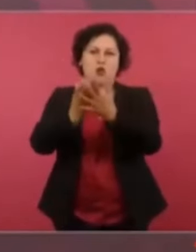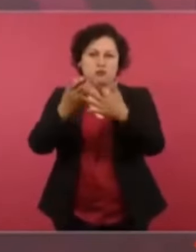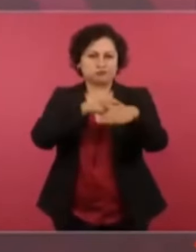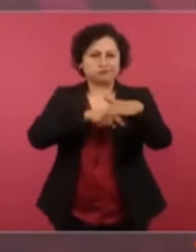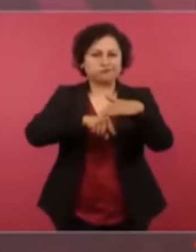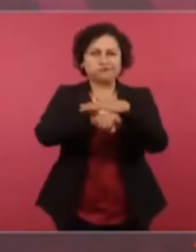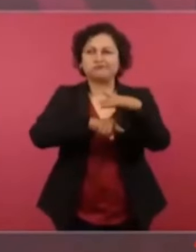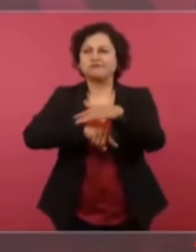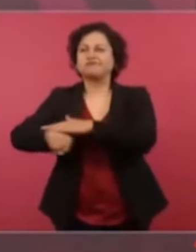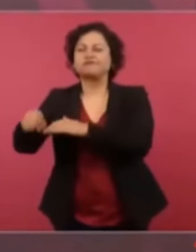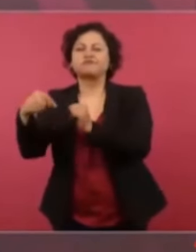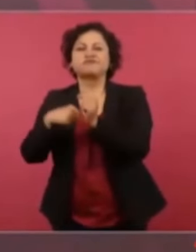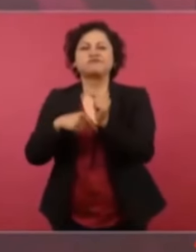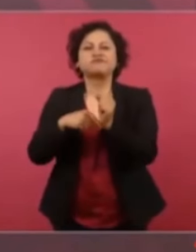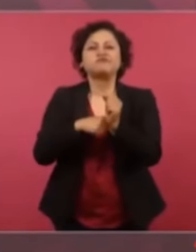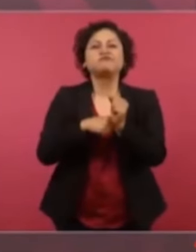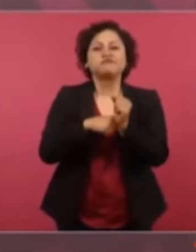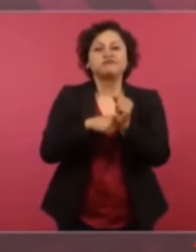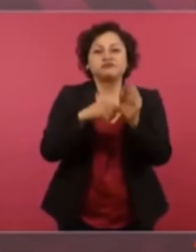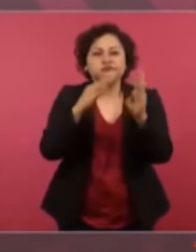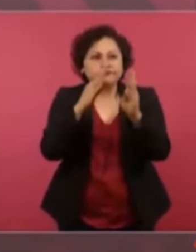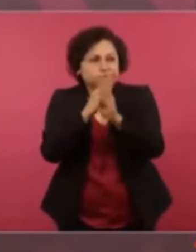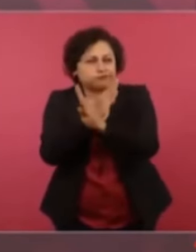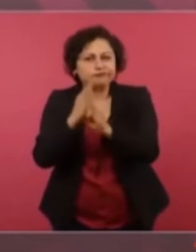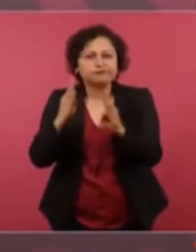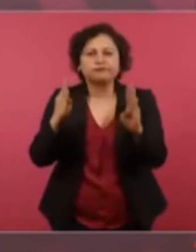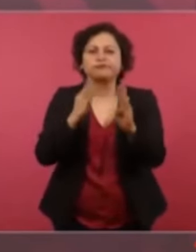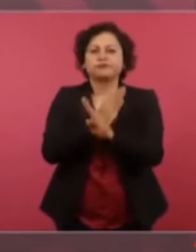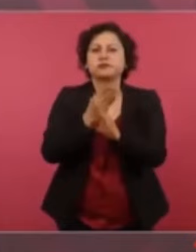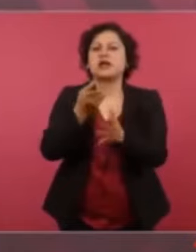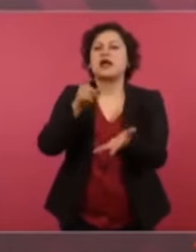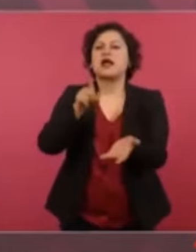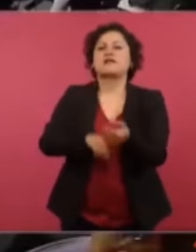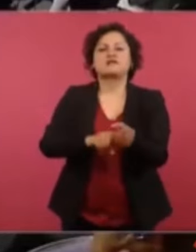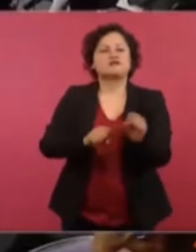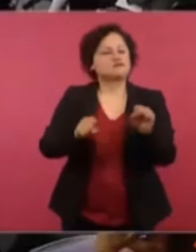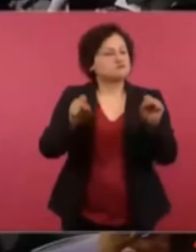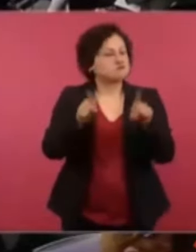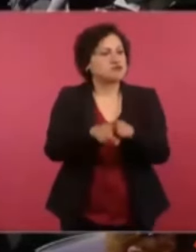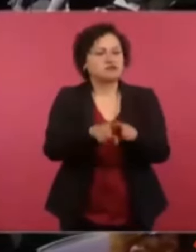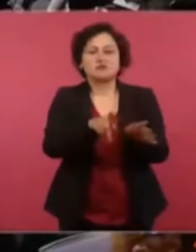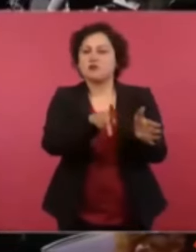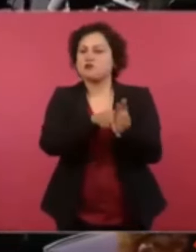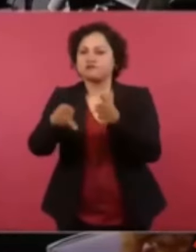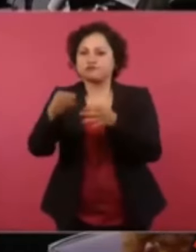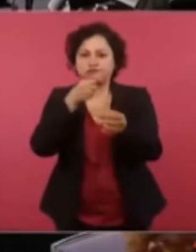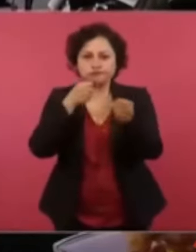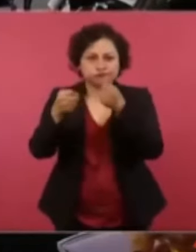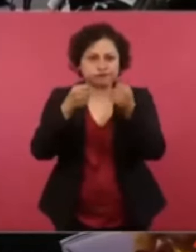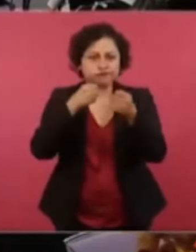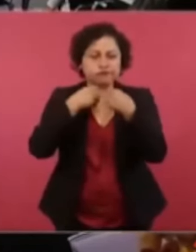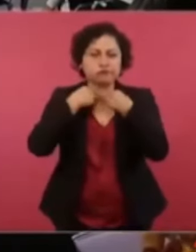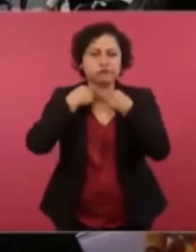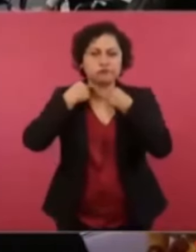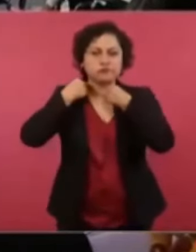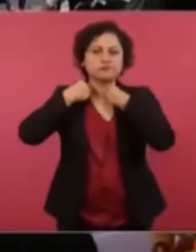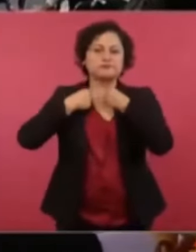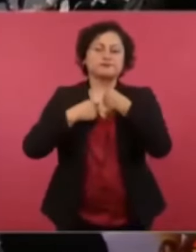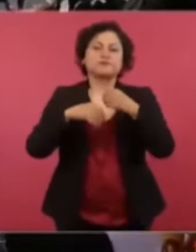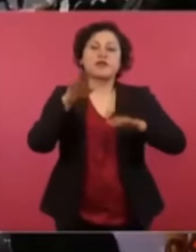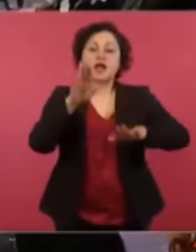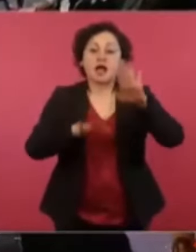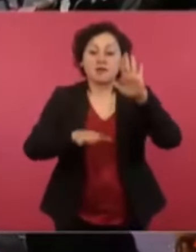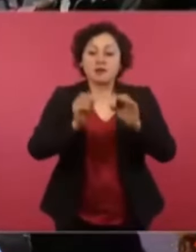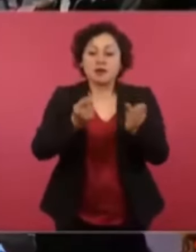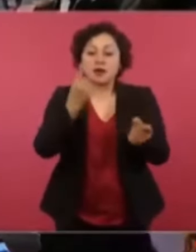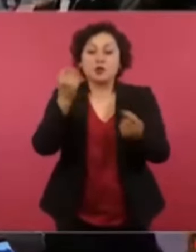tienen hasta académicos,